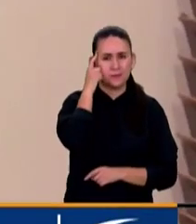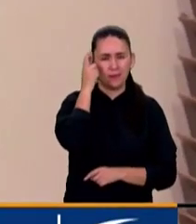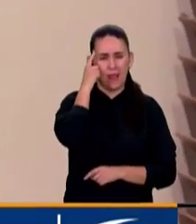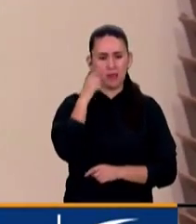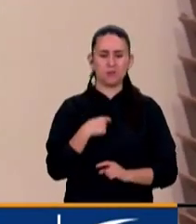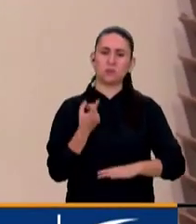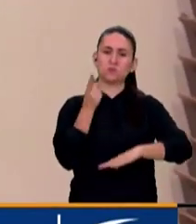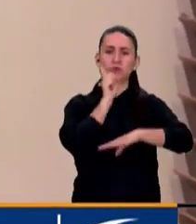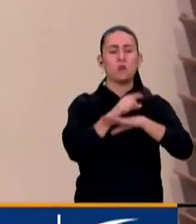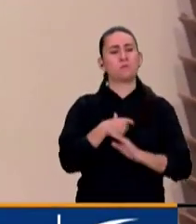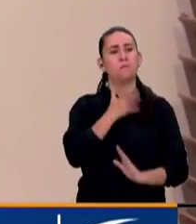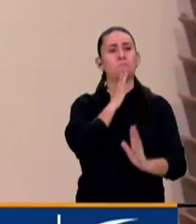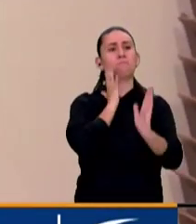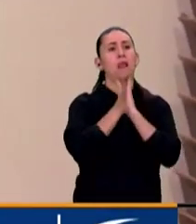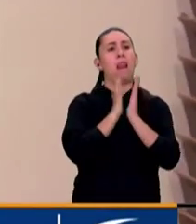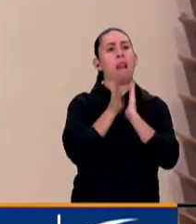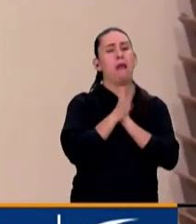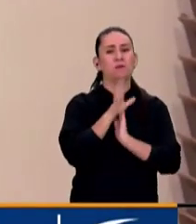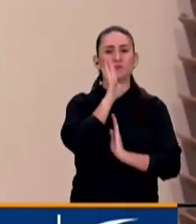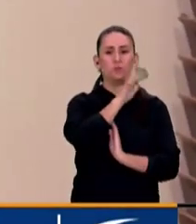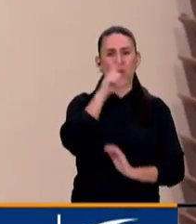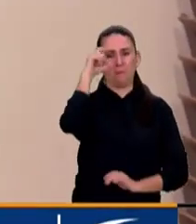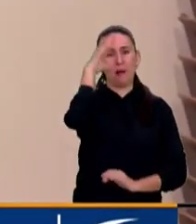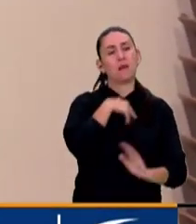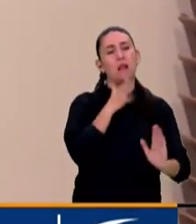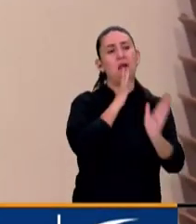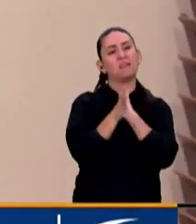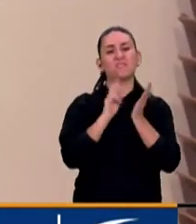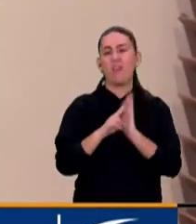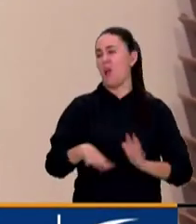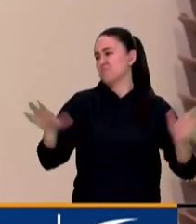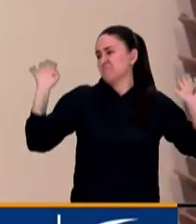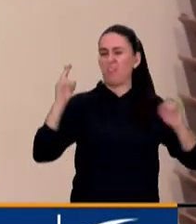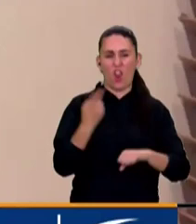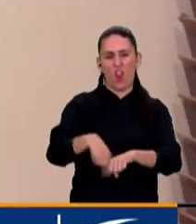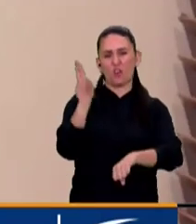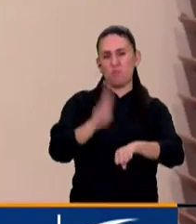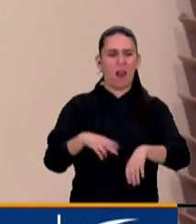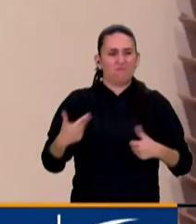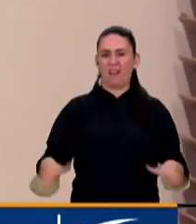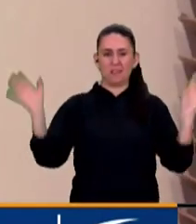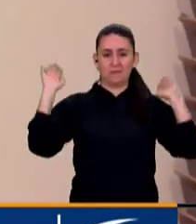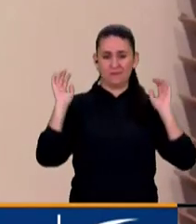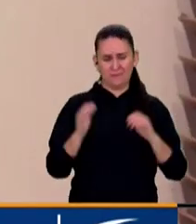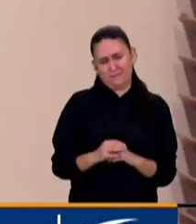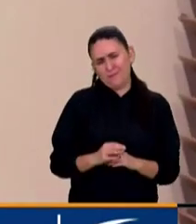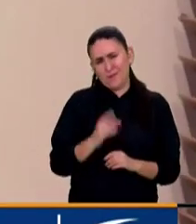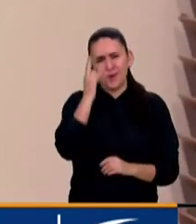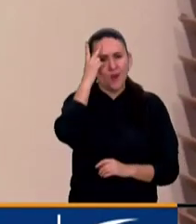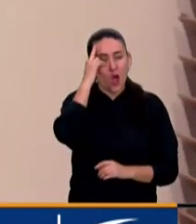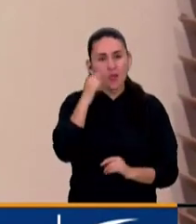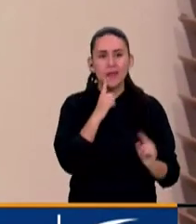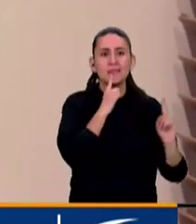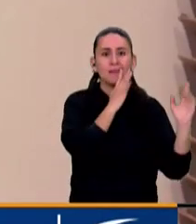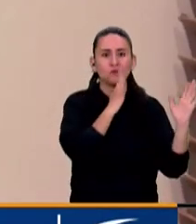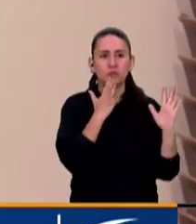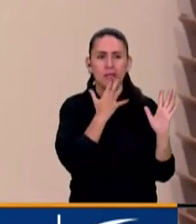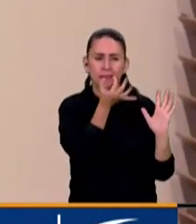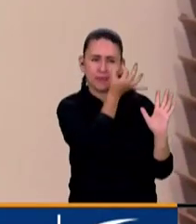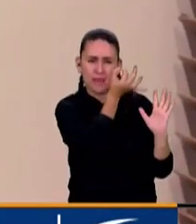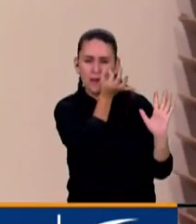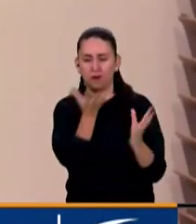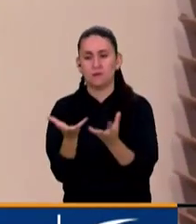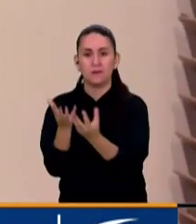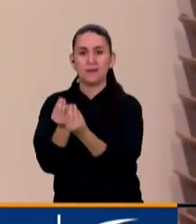hacer declaraciones como las del presidente Petro y no va a pasar nada. Más en el caso de Israel, que todos conocemos su